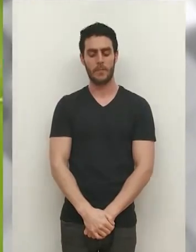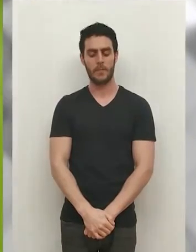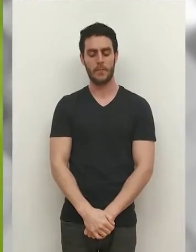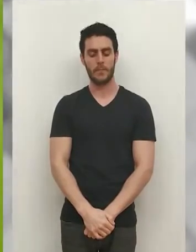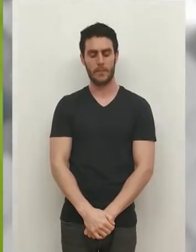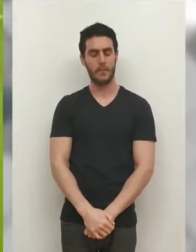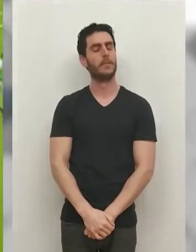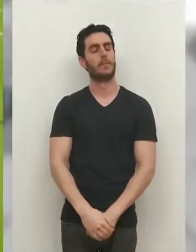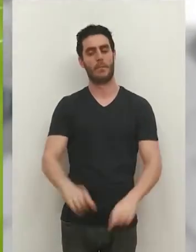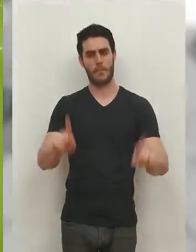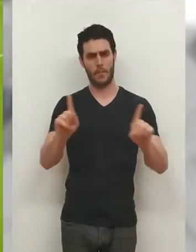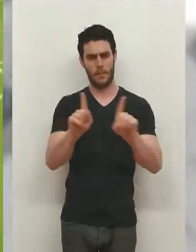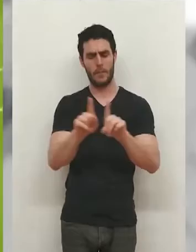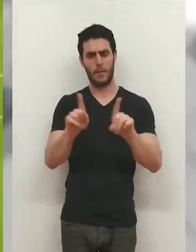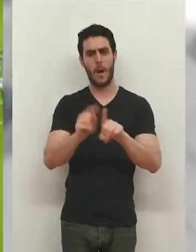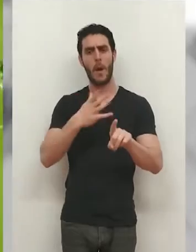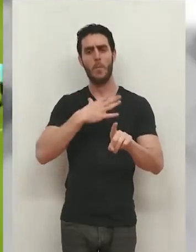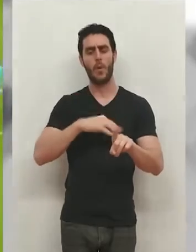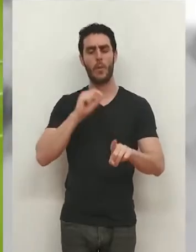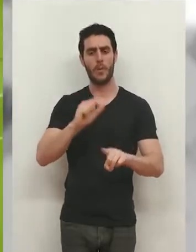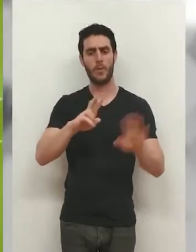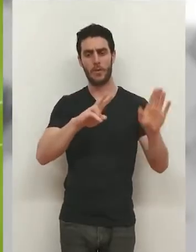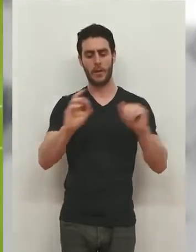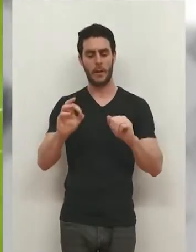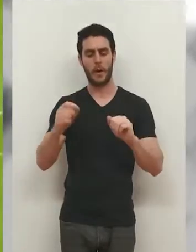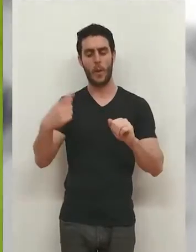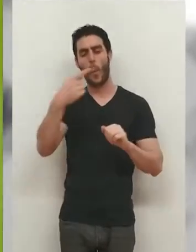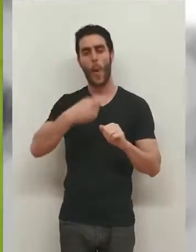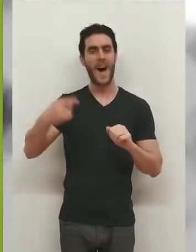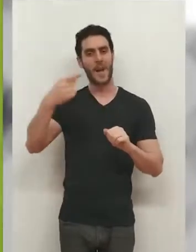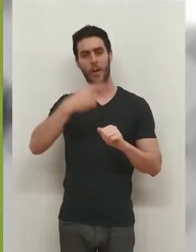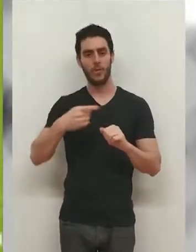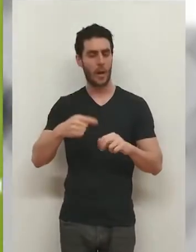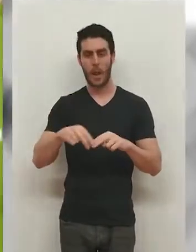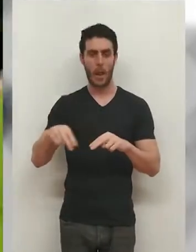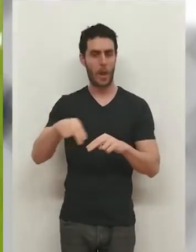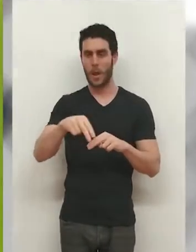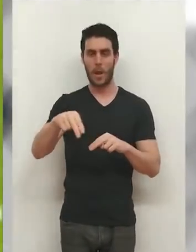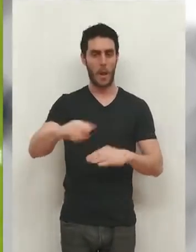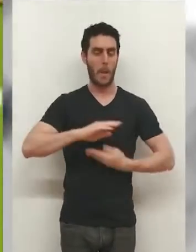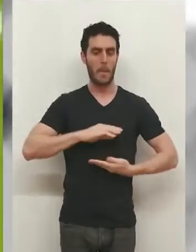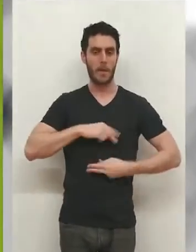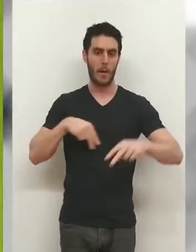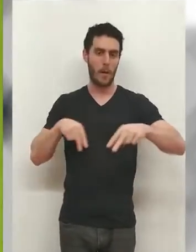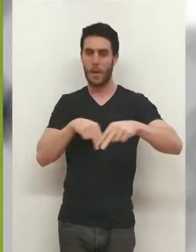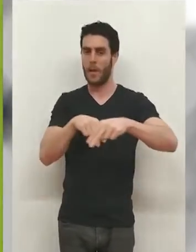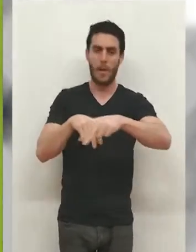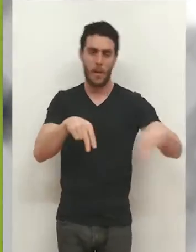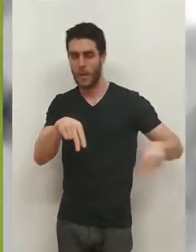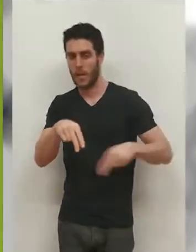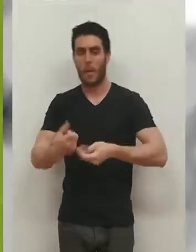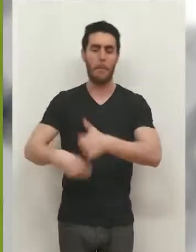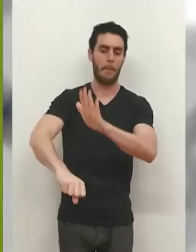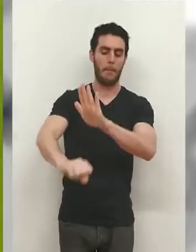Aún así consiguió empatar el cuadro blanquirrojo en el minuto 70. Guarrochena aprovechó una mala salida del meta visitante para rematar un